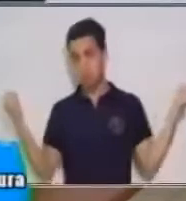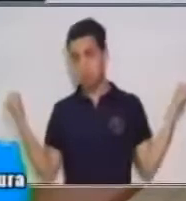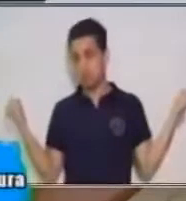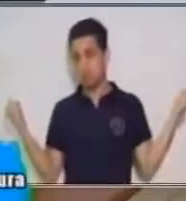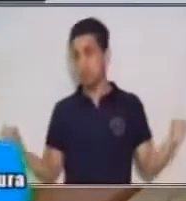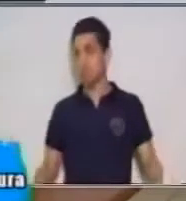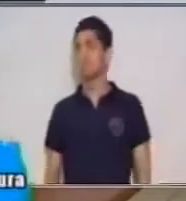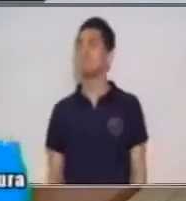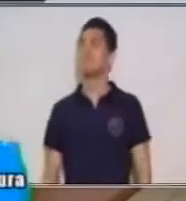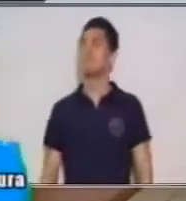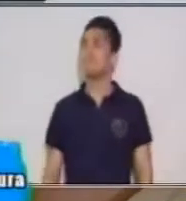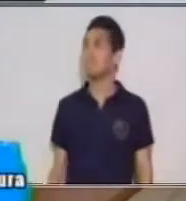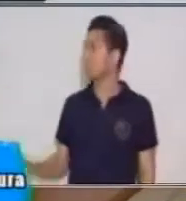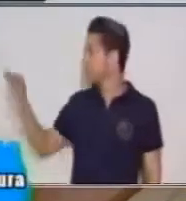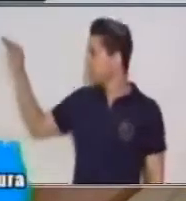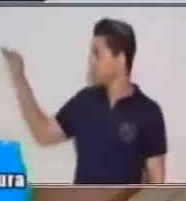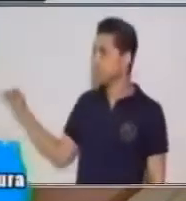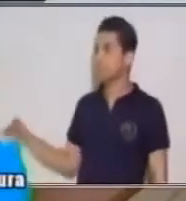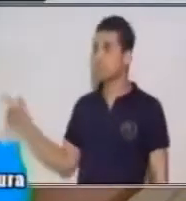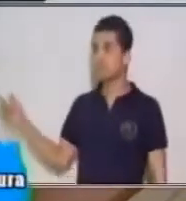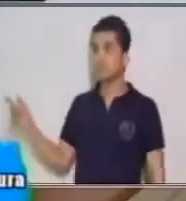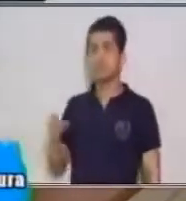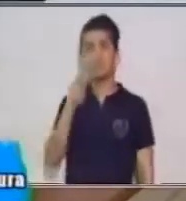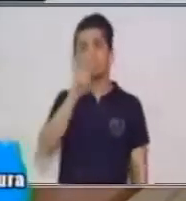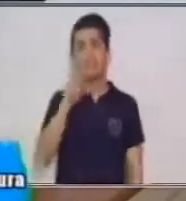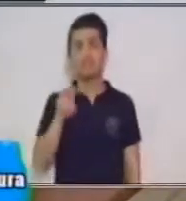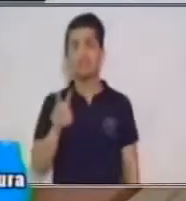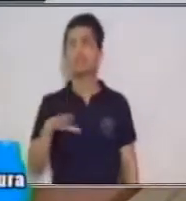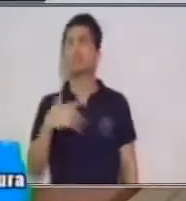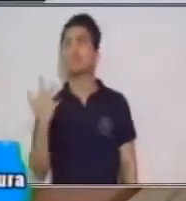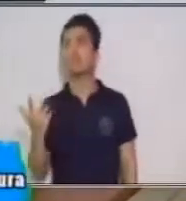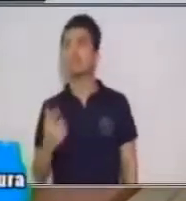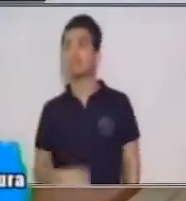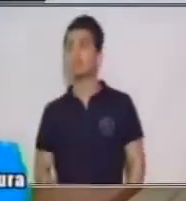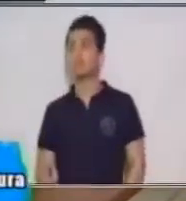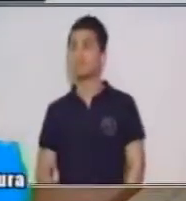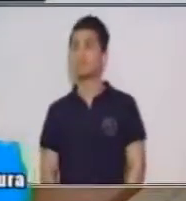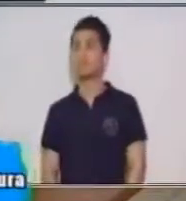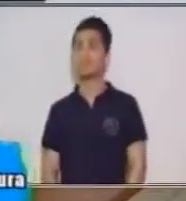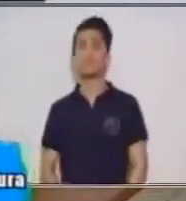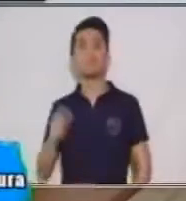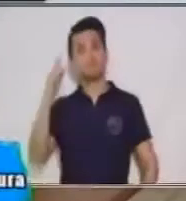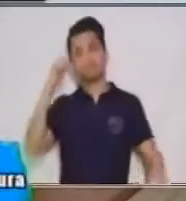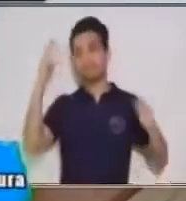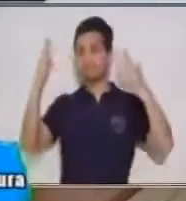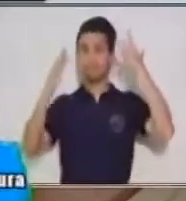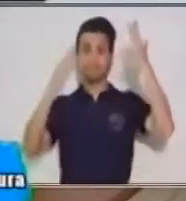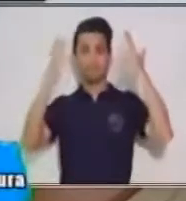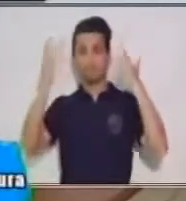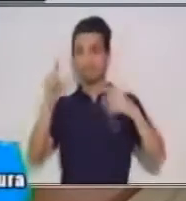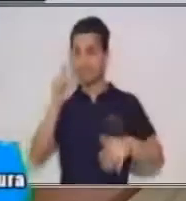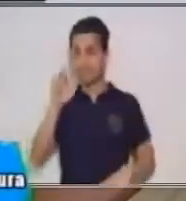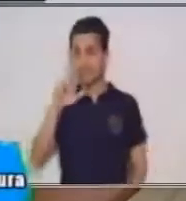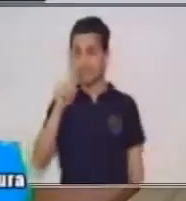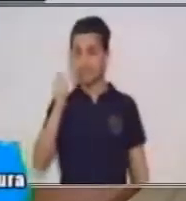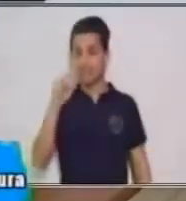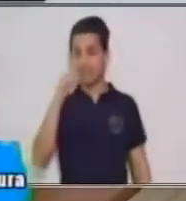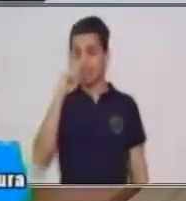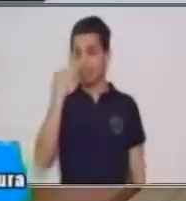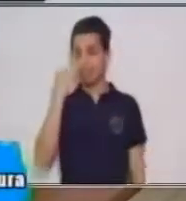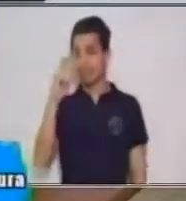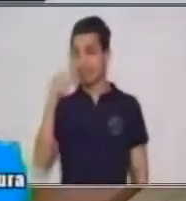este tipo de lectura ¿qué aprendemos? En primer lugar, es creativa. Está en una forma